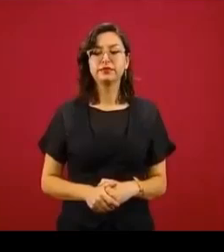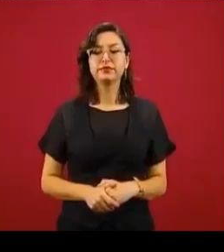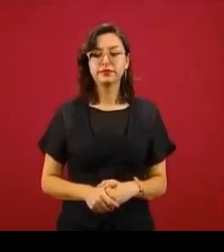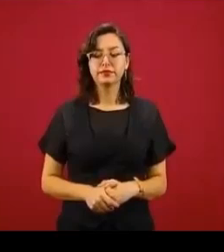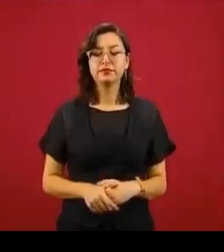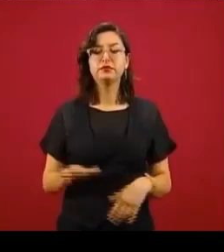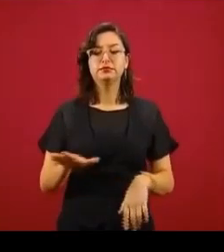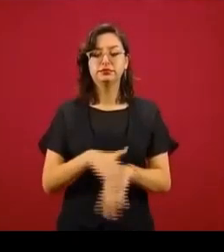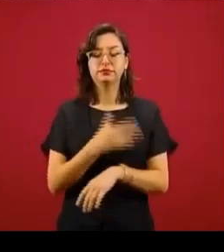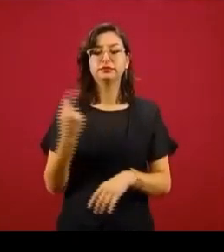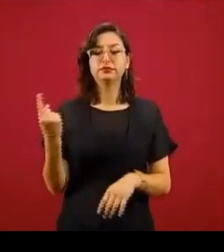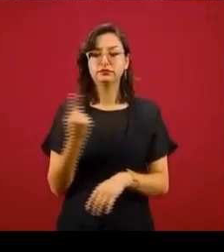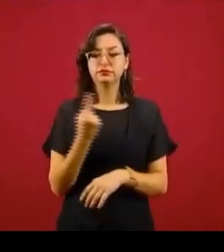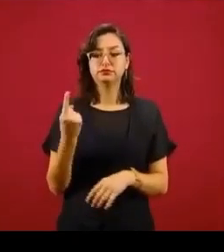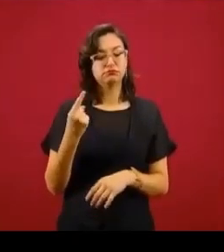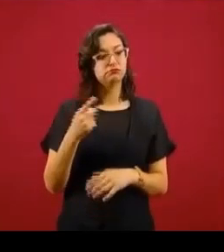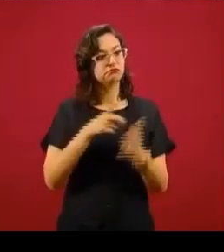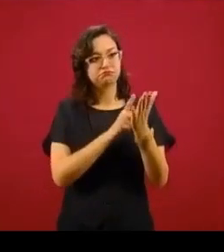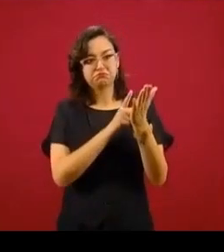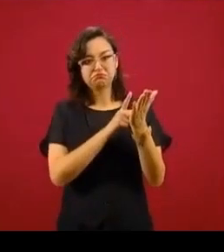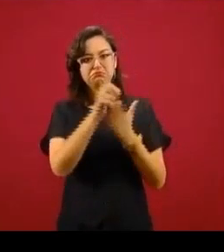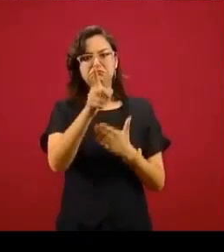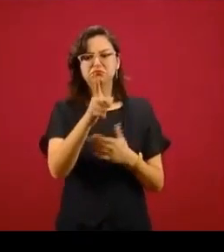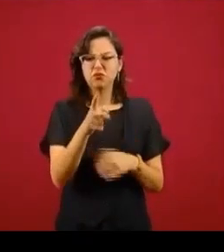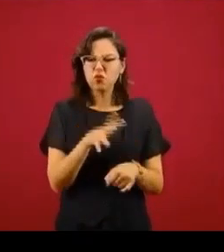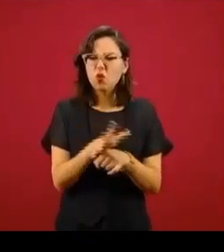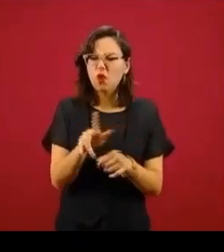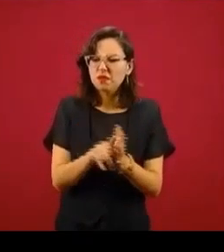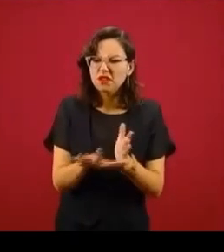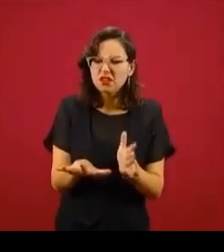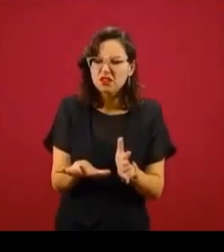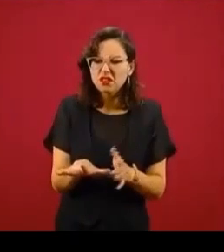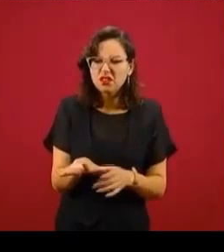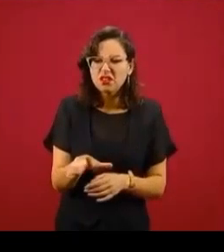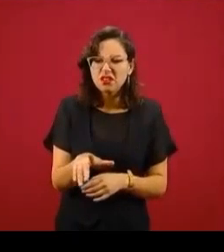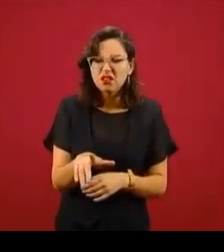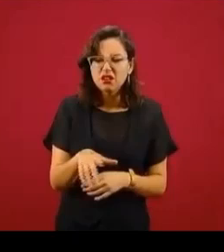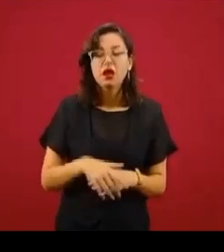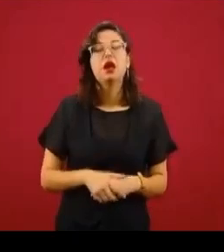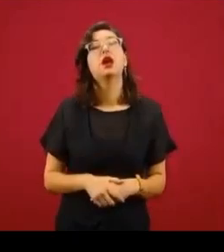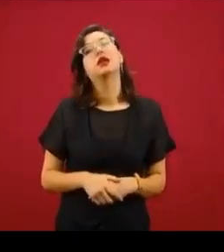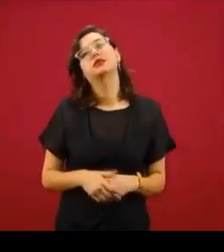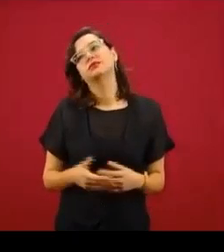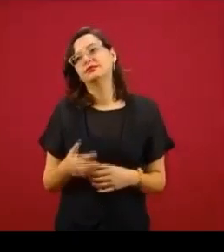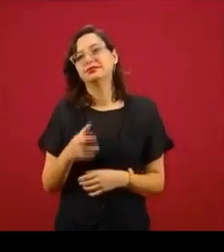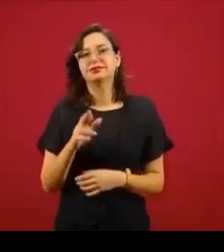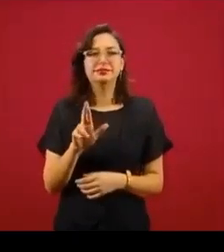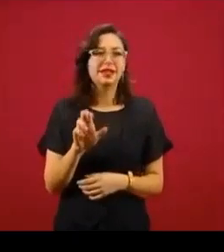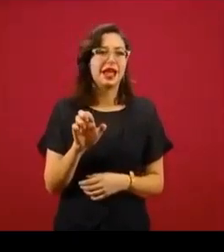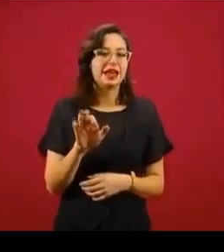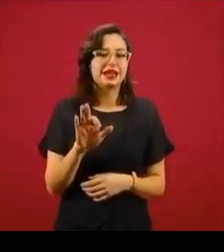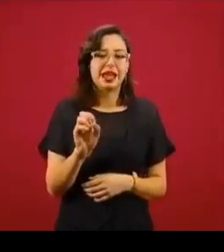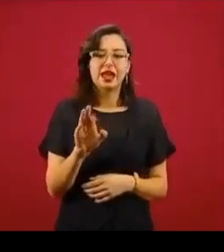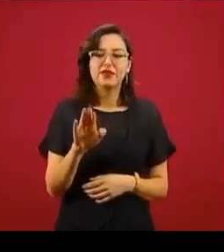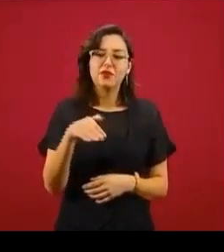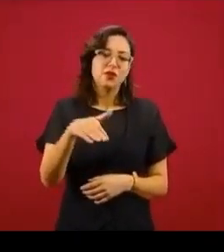Sí, porque está en su derecho. ¿En qué periódico salió eso? Reformo. Ah, bueno, sí.